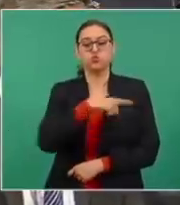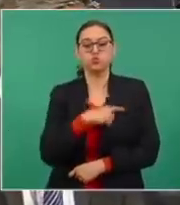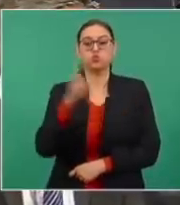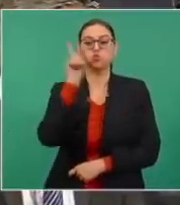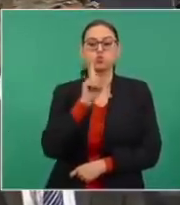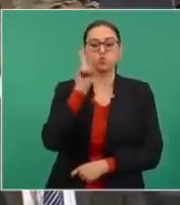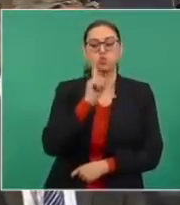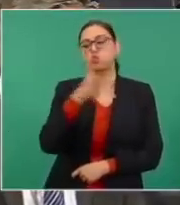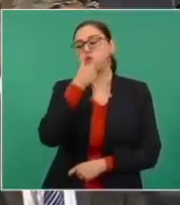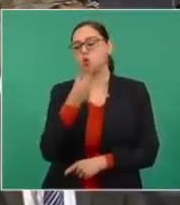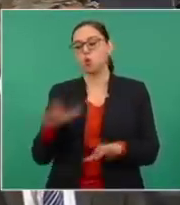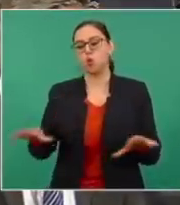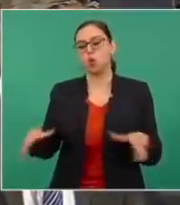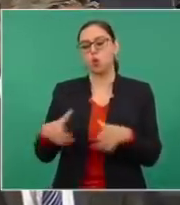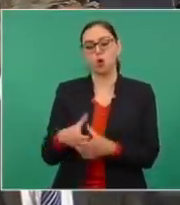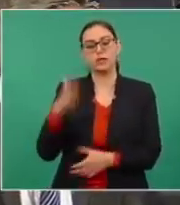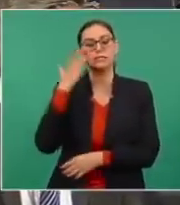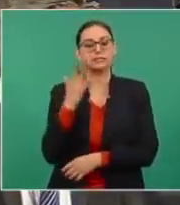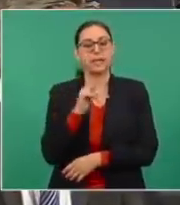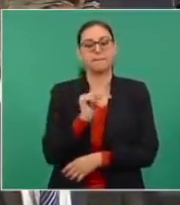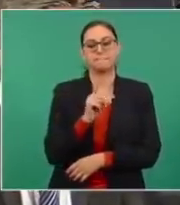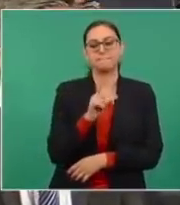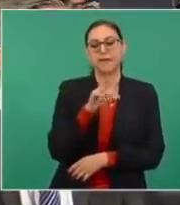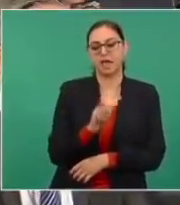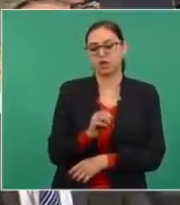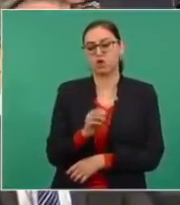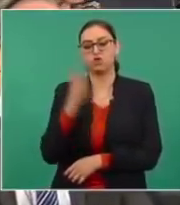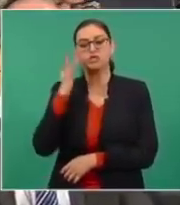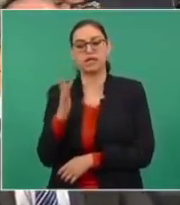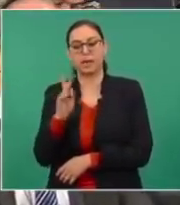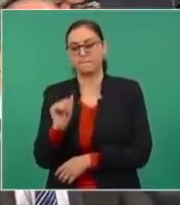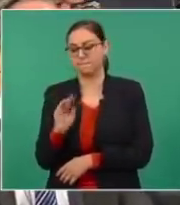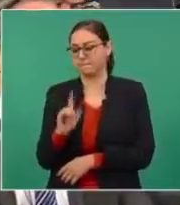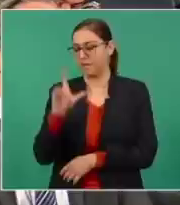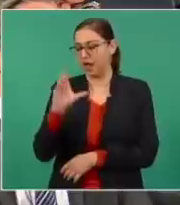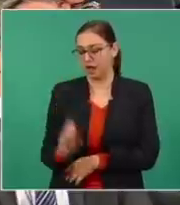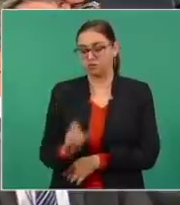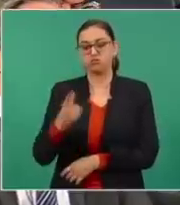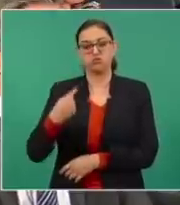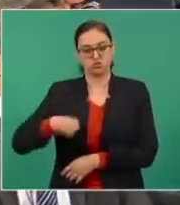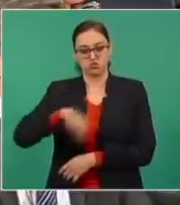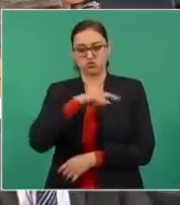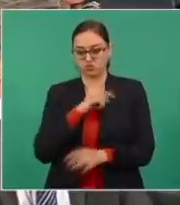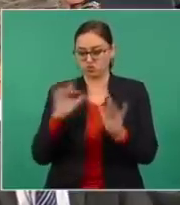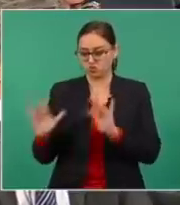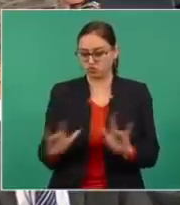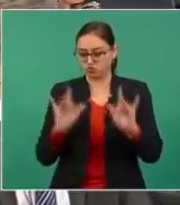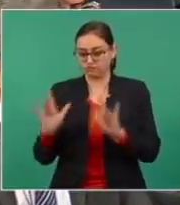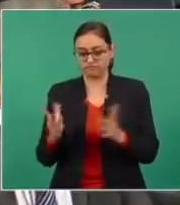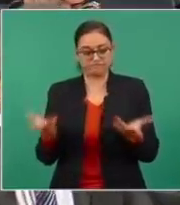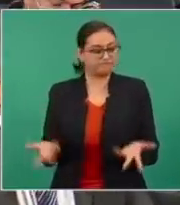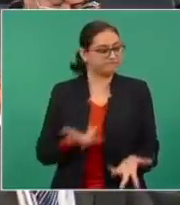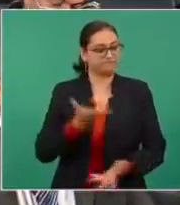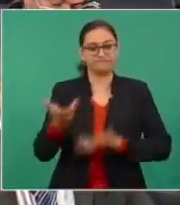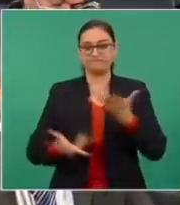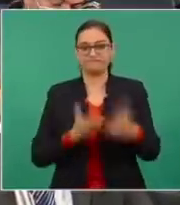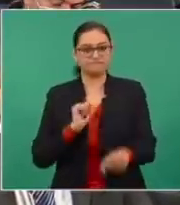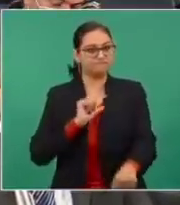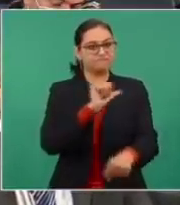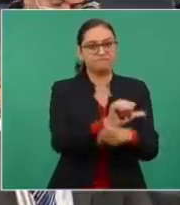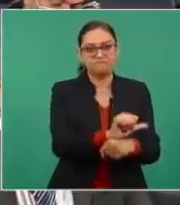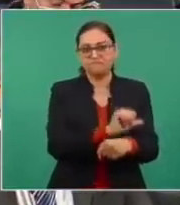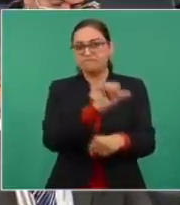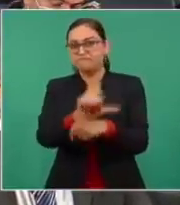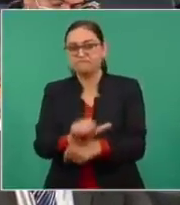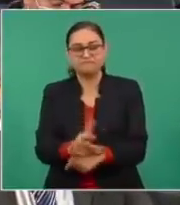comuneros de San Pedro y San Pablo Ayutra Mije, quienes por medio de este audio y por no contar con los medios para llegar a esa